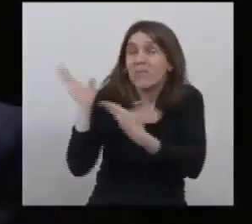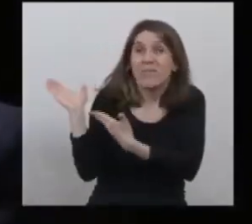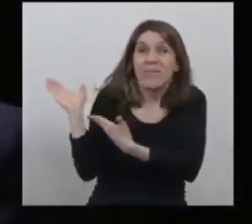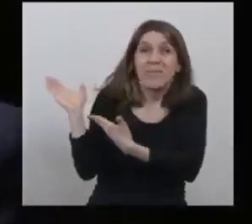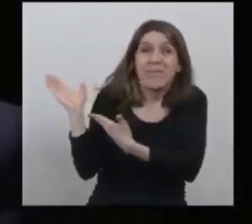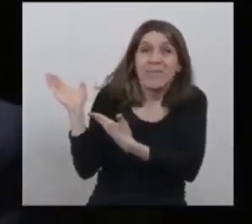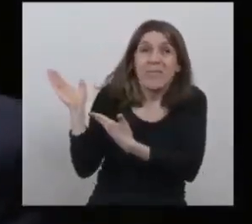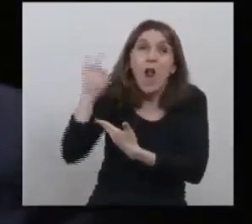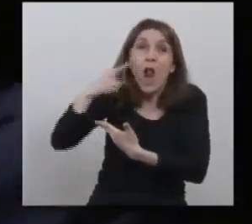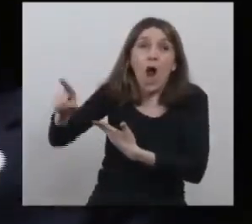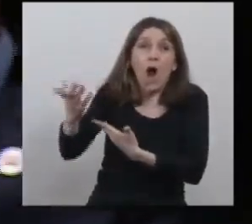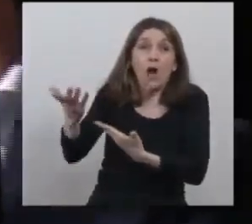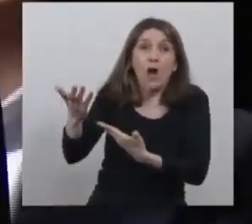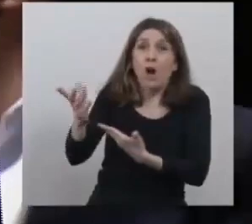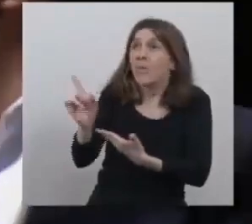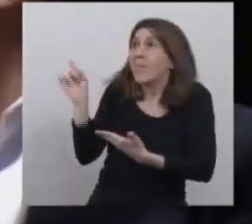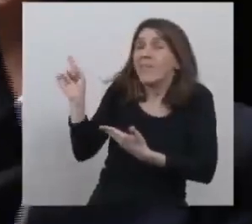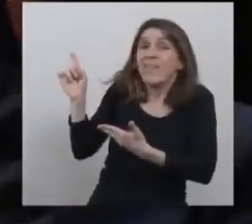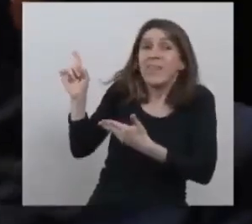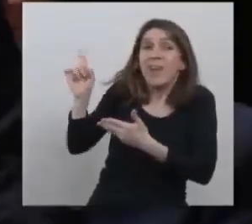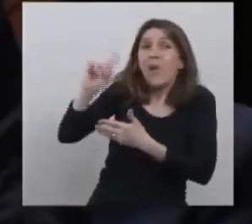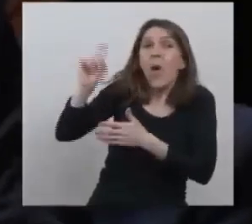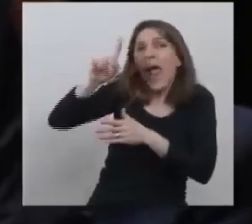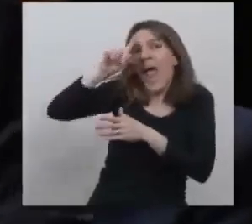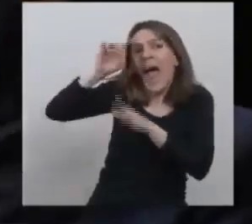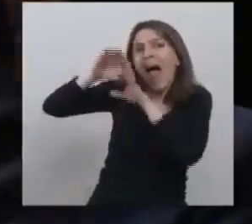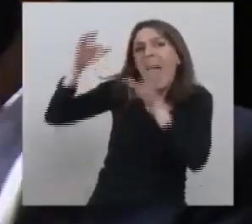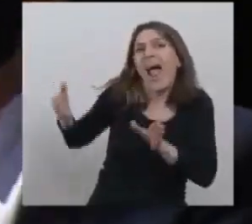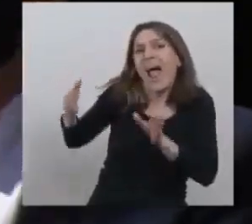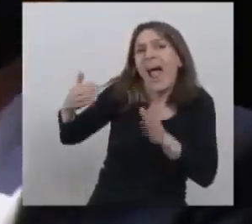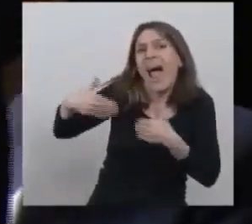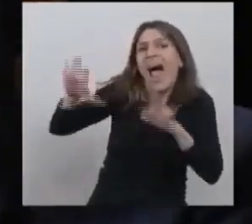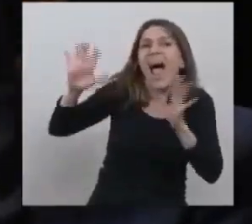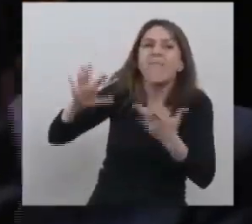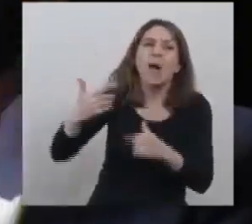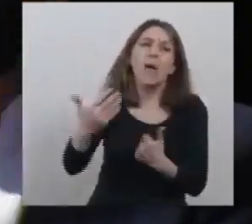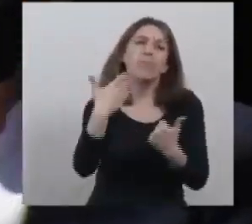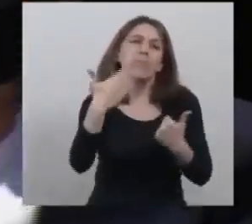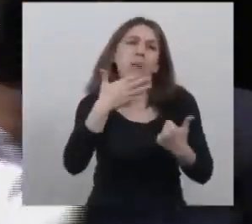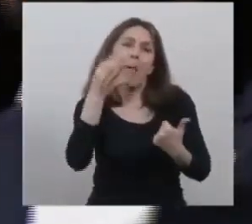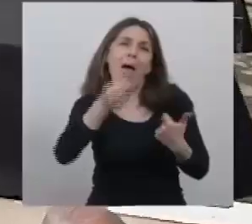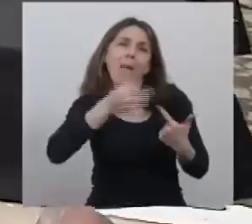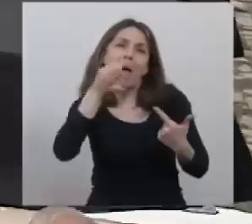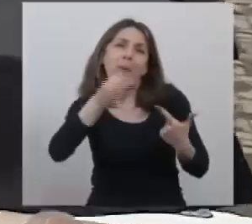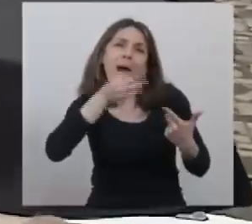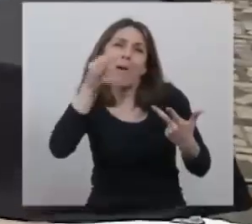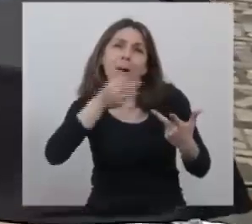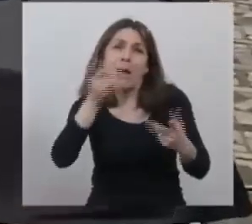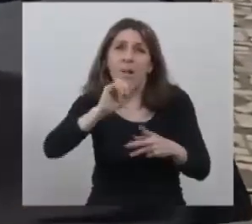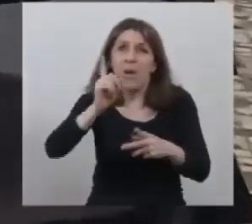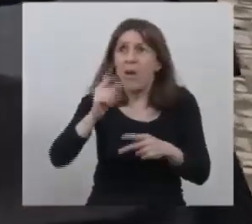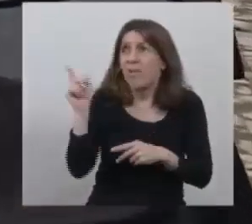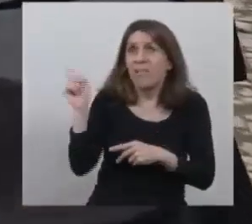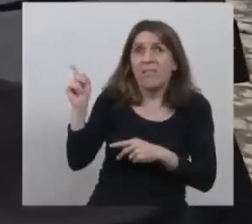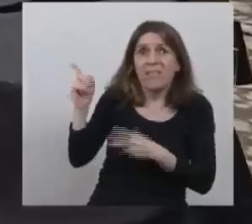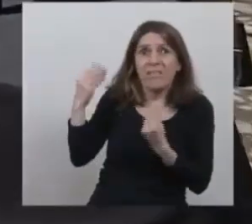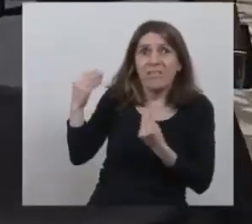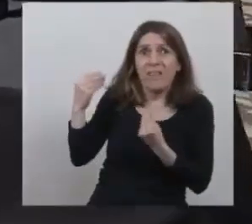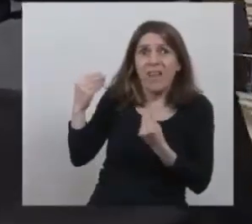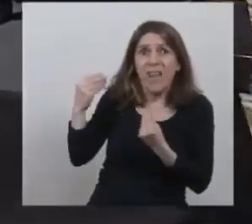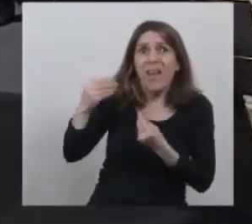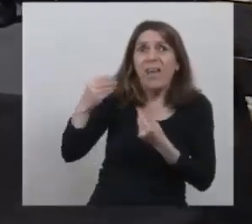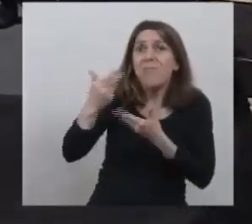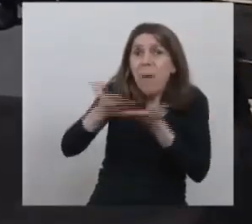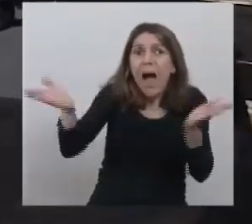quiero mostrar esto esto no es una entelequia esto no es un discurso esto es más salud para los